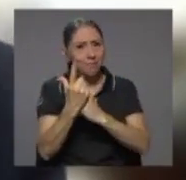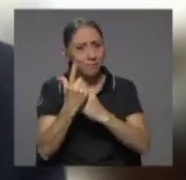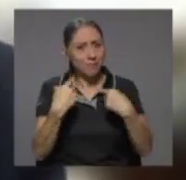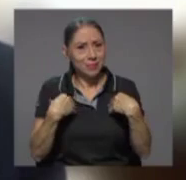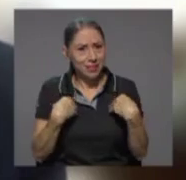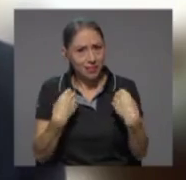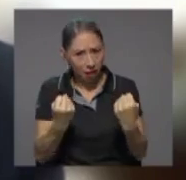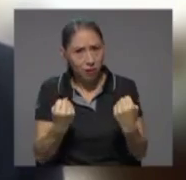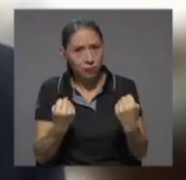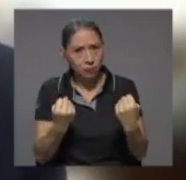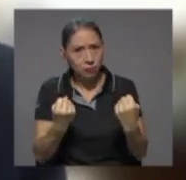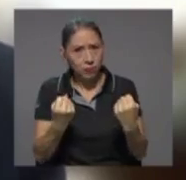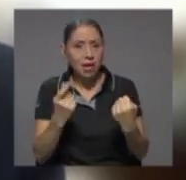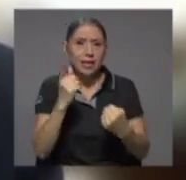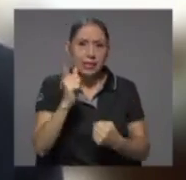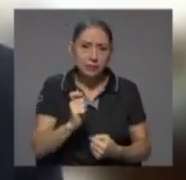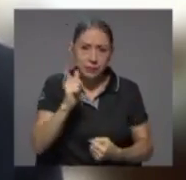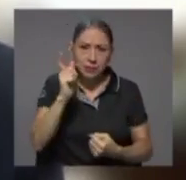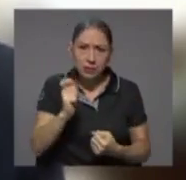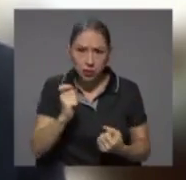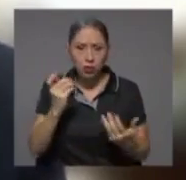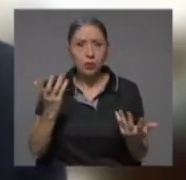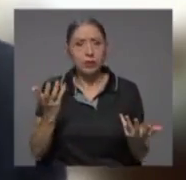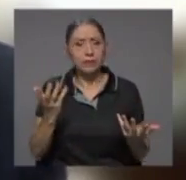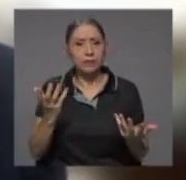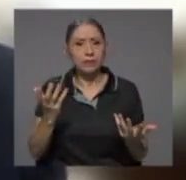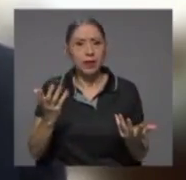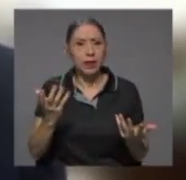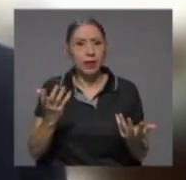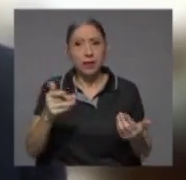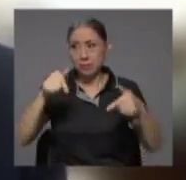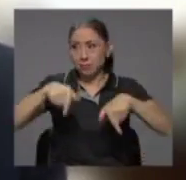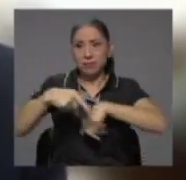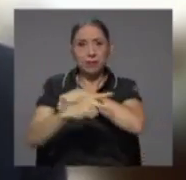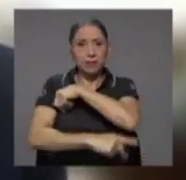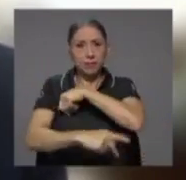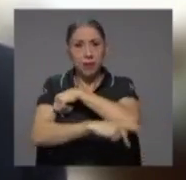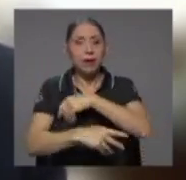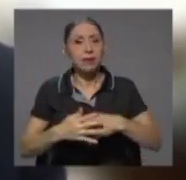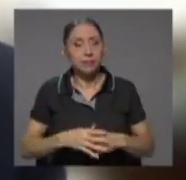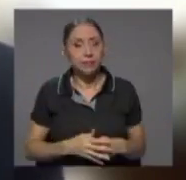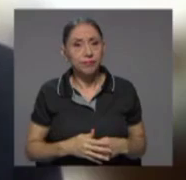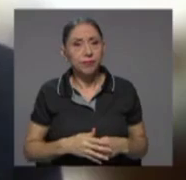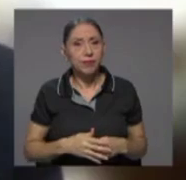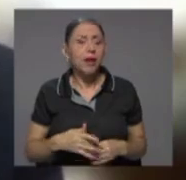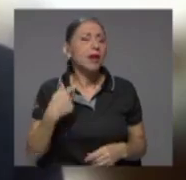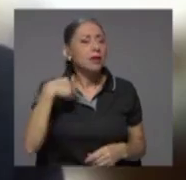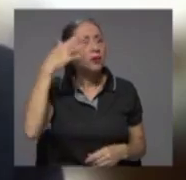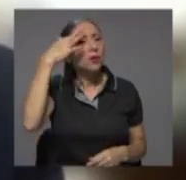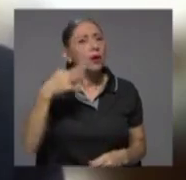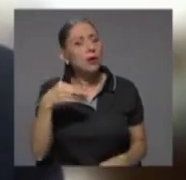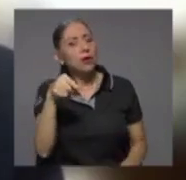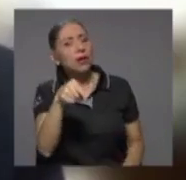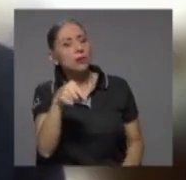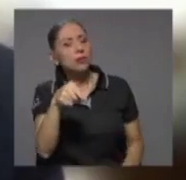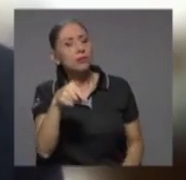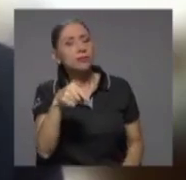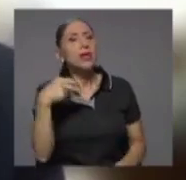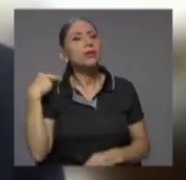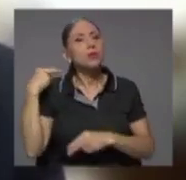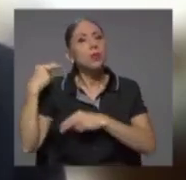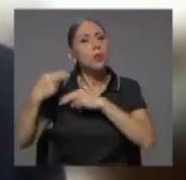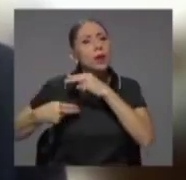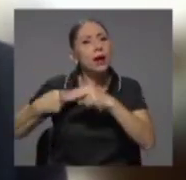salud, de pensiones de este país y creo que eso es una herencia